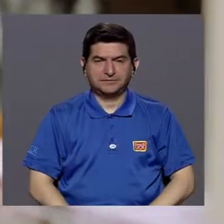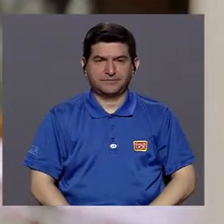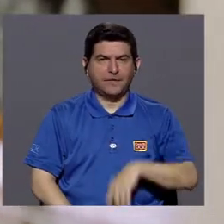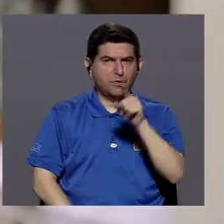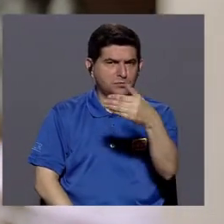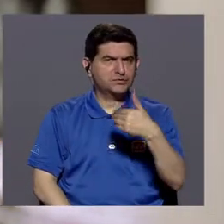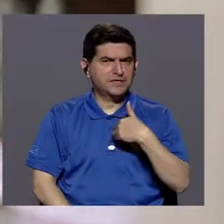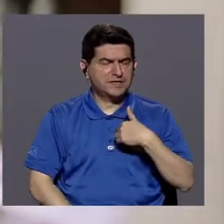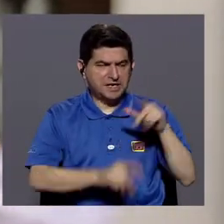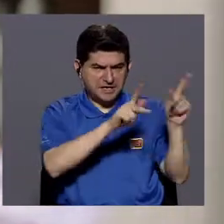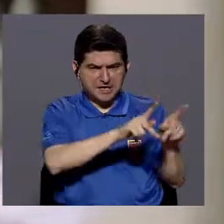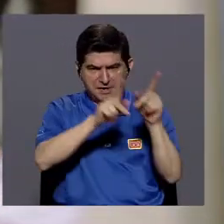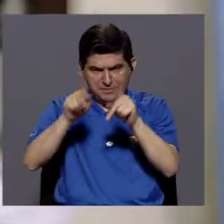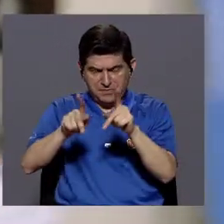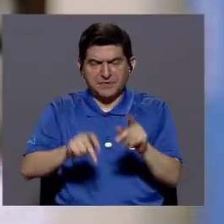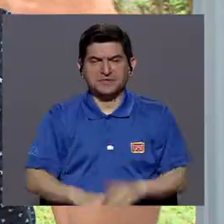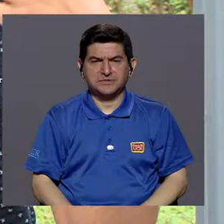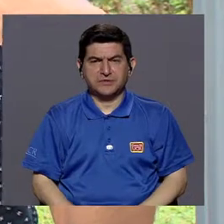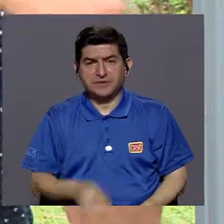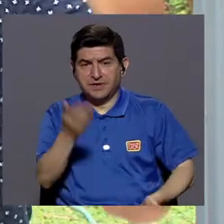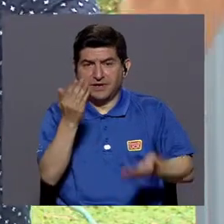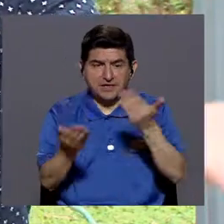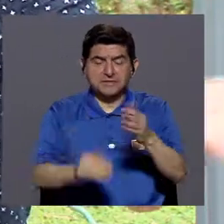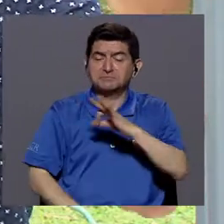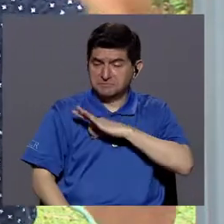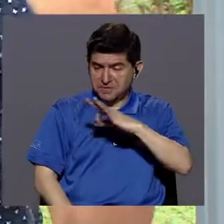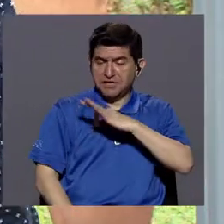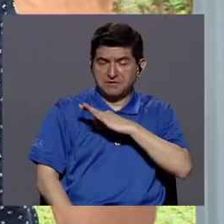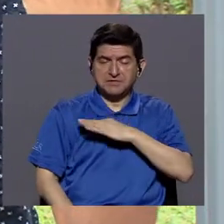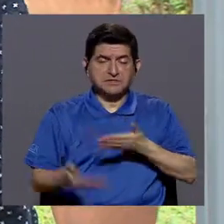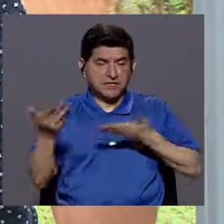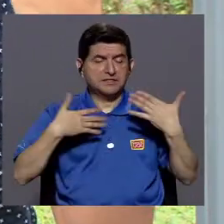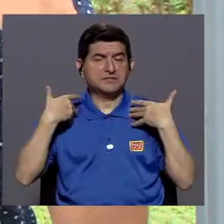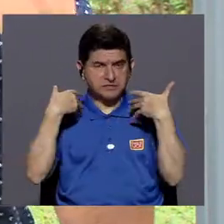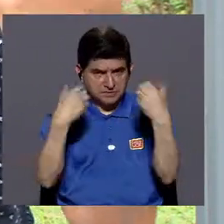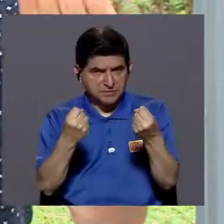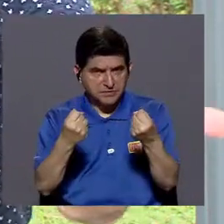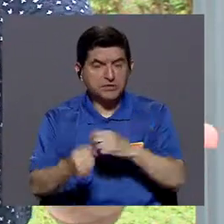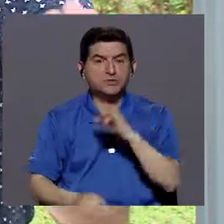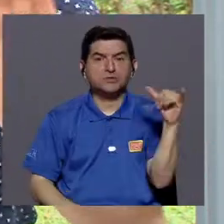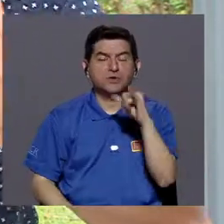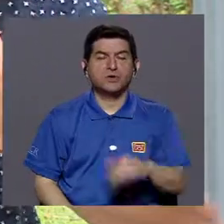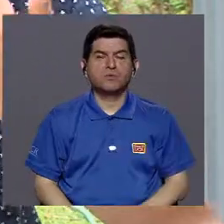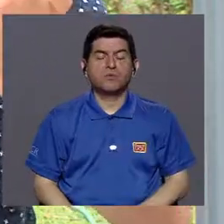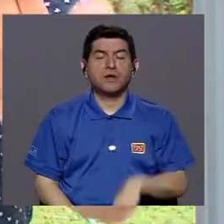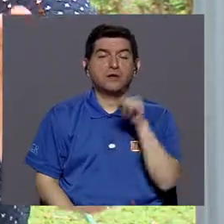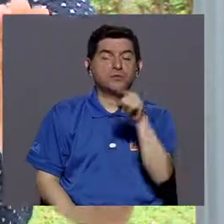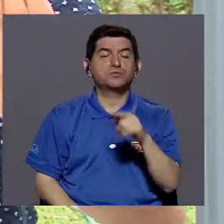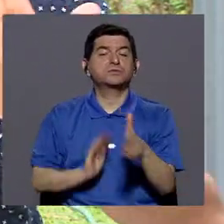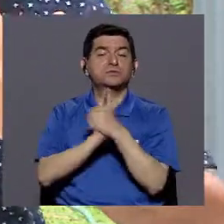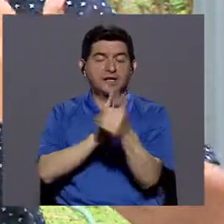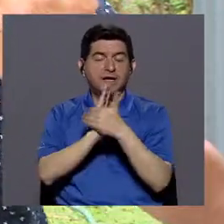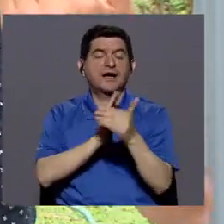usted tiene pacientes y cuando tiene gente que se va a beneficiar de los servicios de salud, también debe ser capaz,